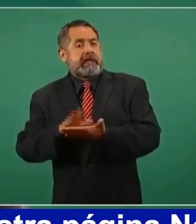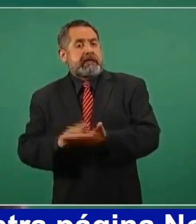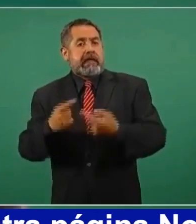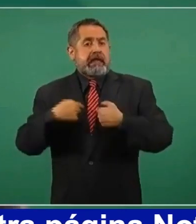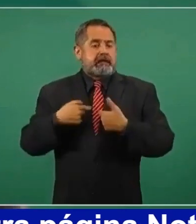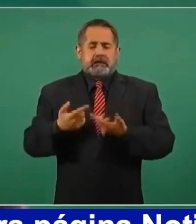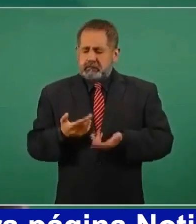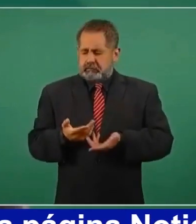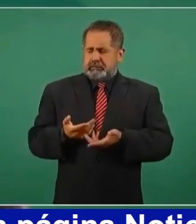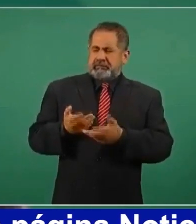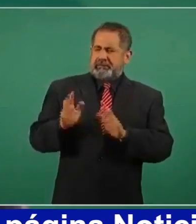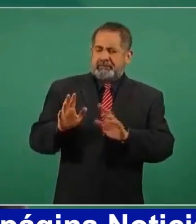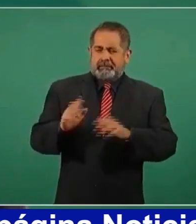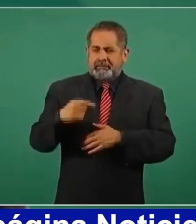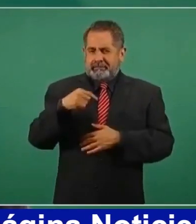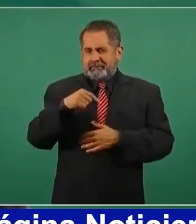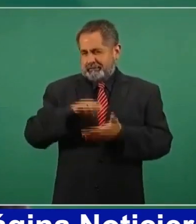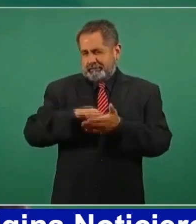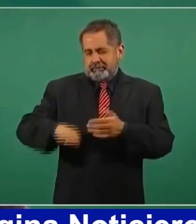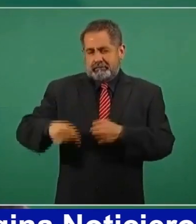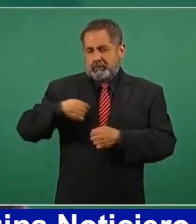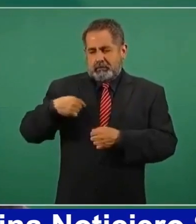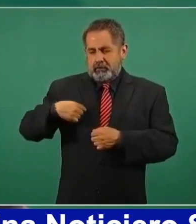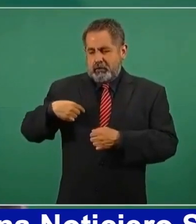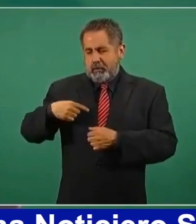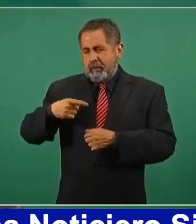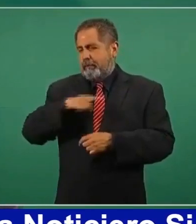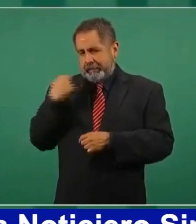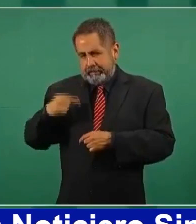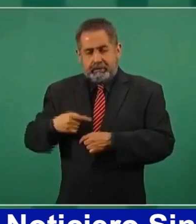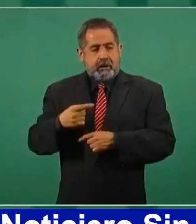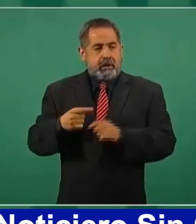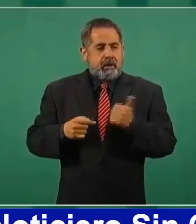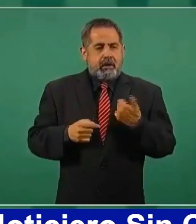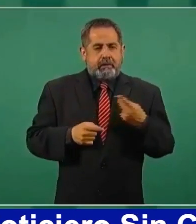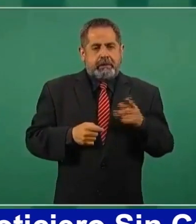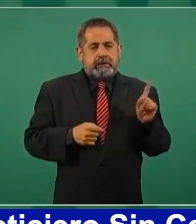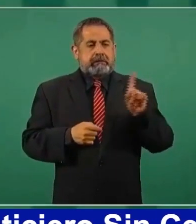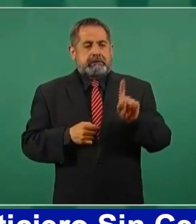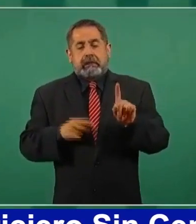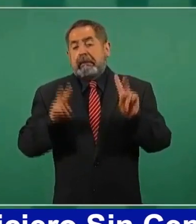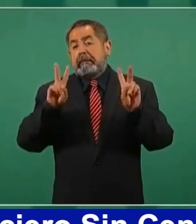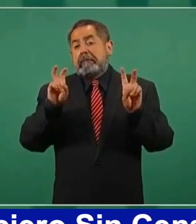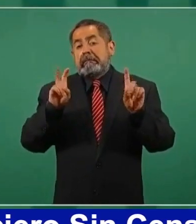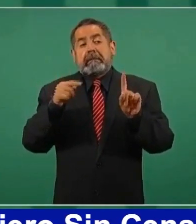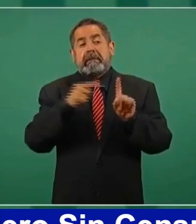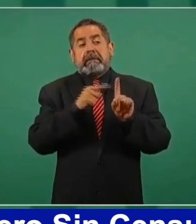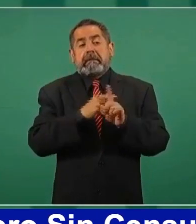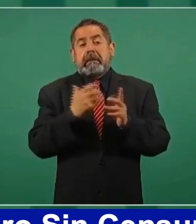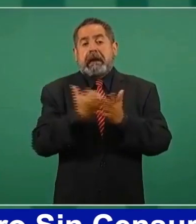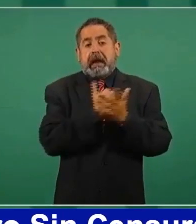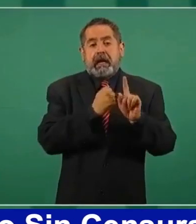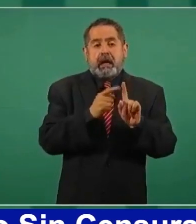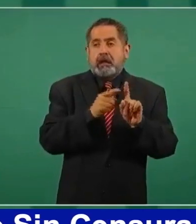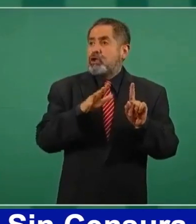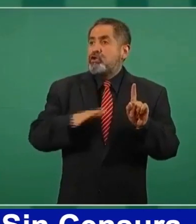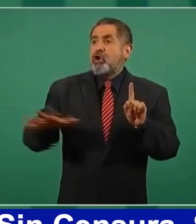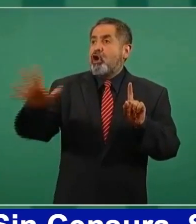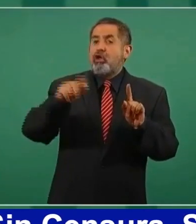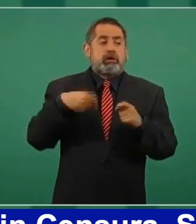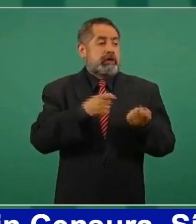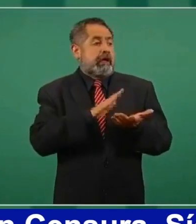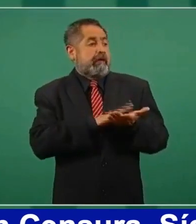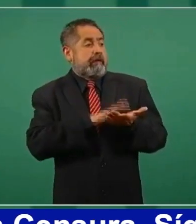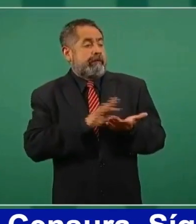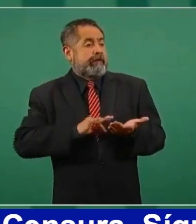el que había supuestamente ganado o había llegado